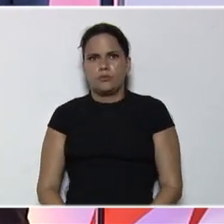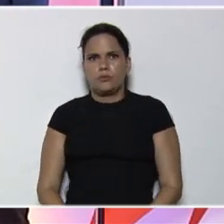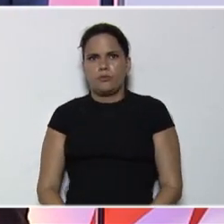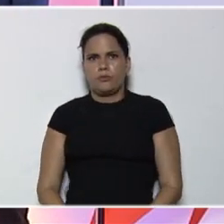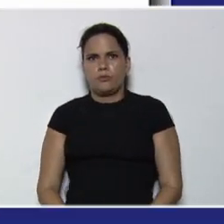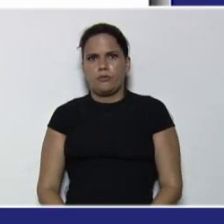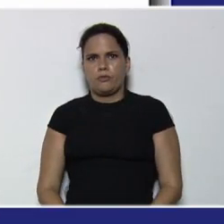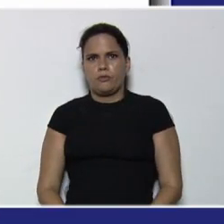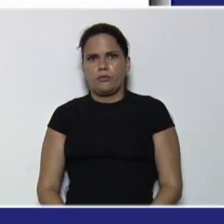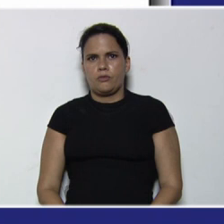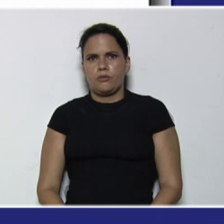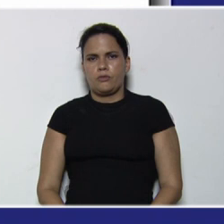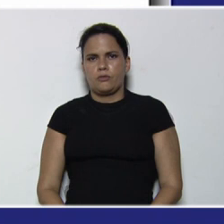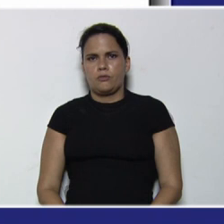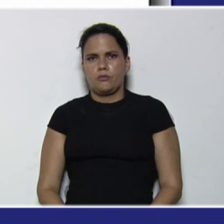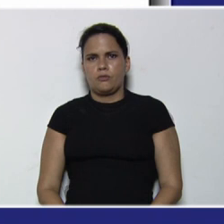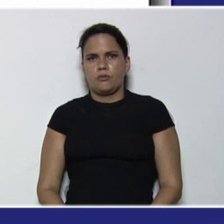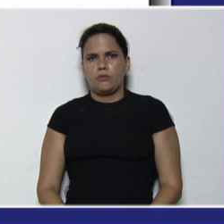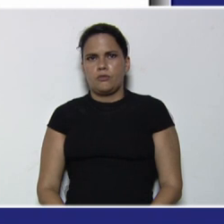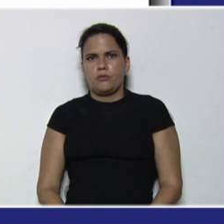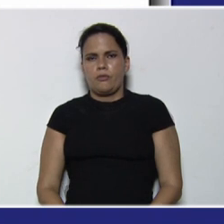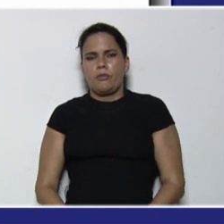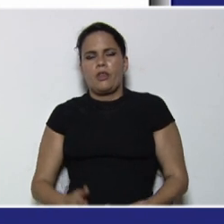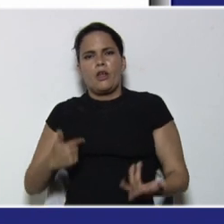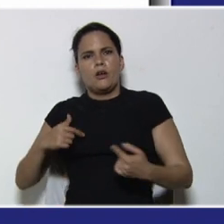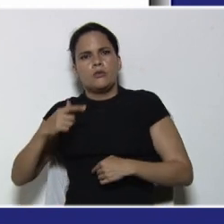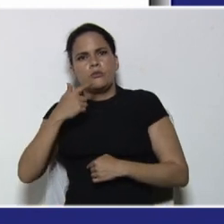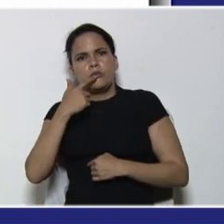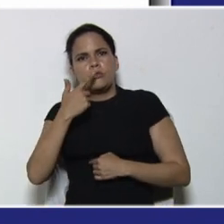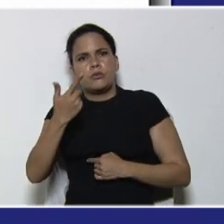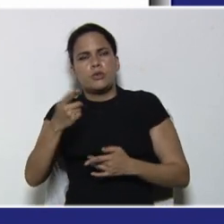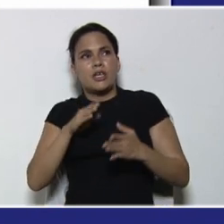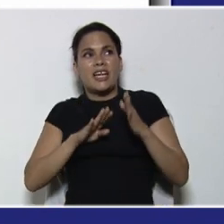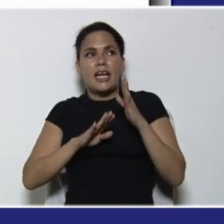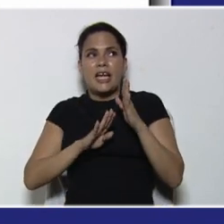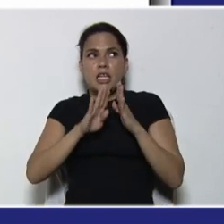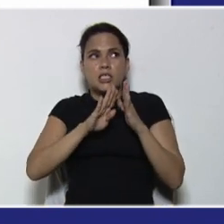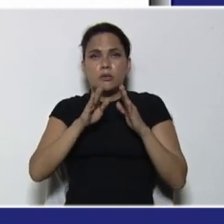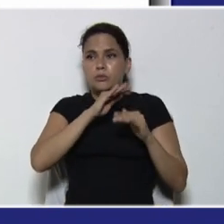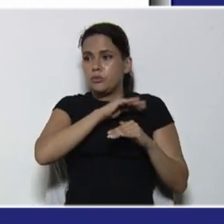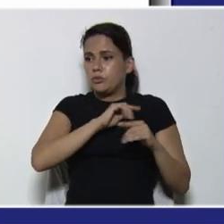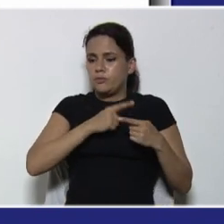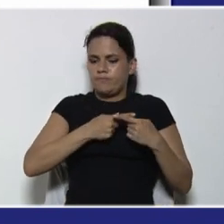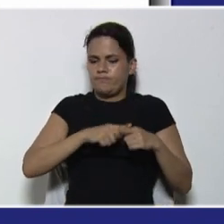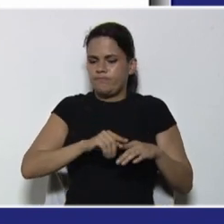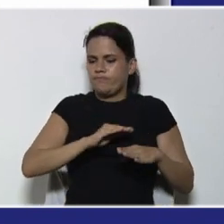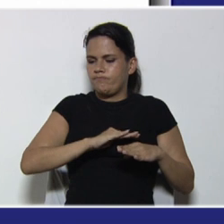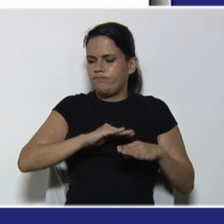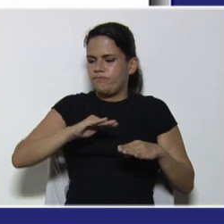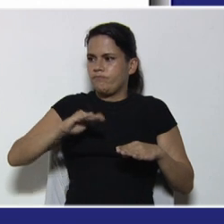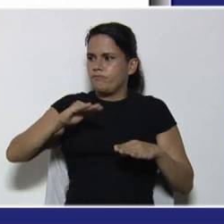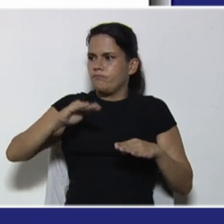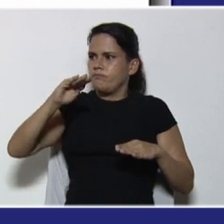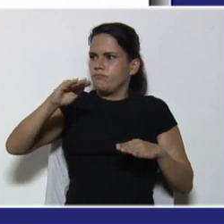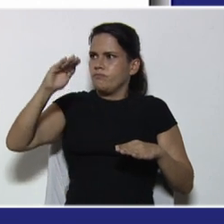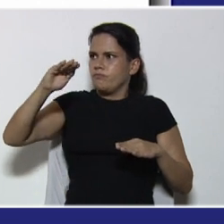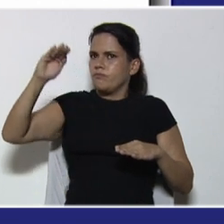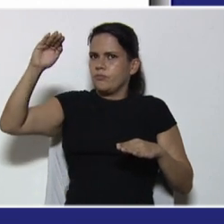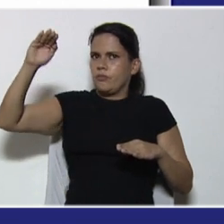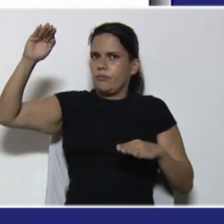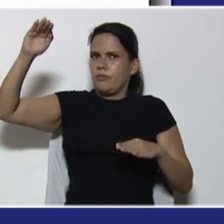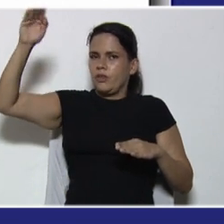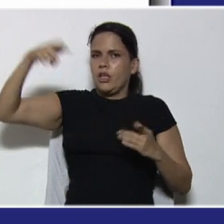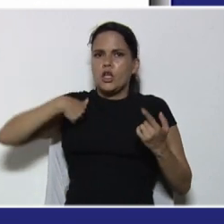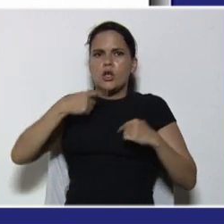un número, de contraseñas, posible, con n dígitos, crece exponencialmente, recuerden que, regularmente, el banco, nos